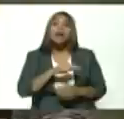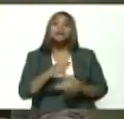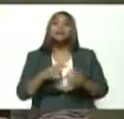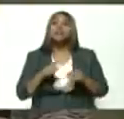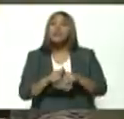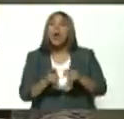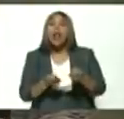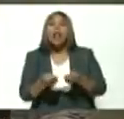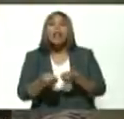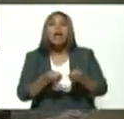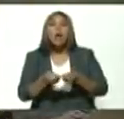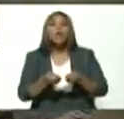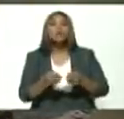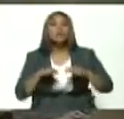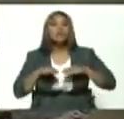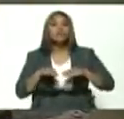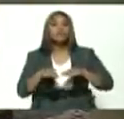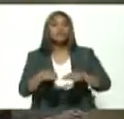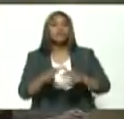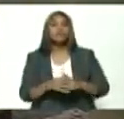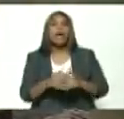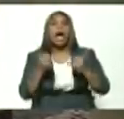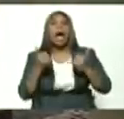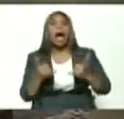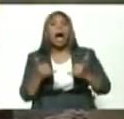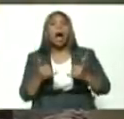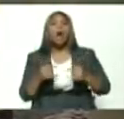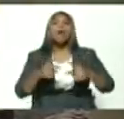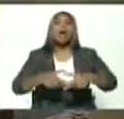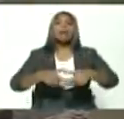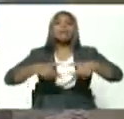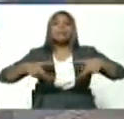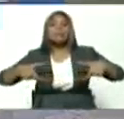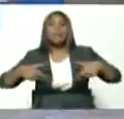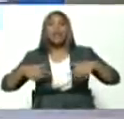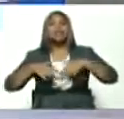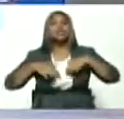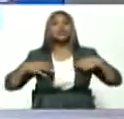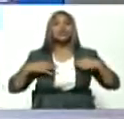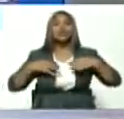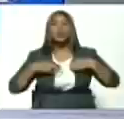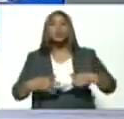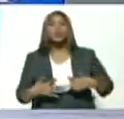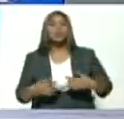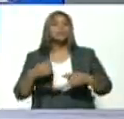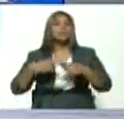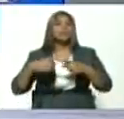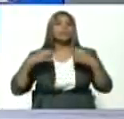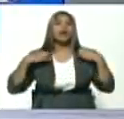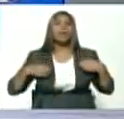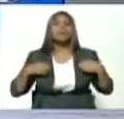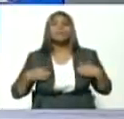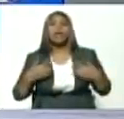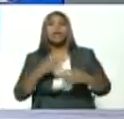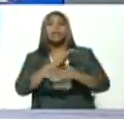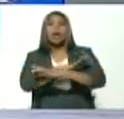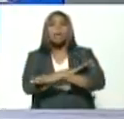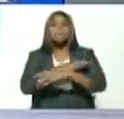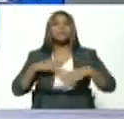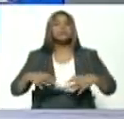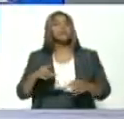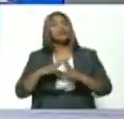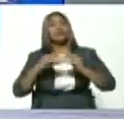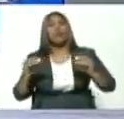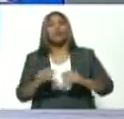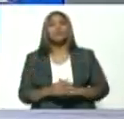negocio textil, ahora hacen ropa interior, franelas, etcétera, etcétera,